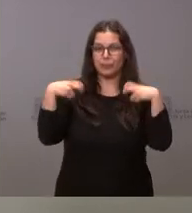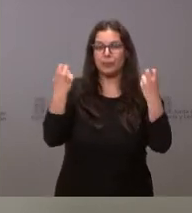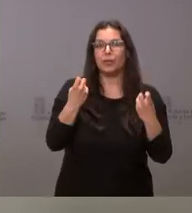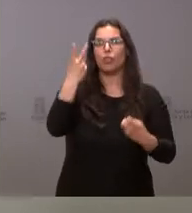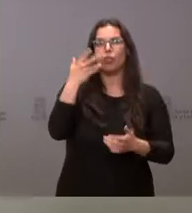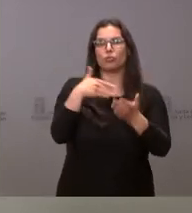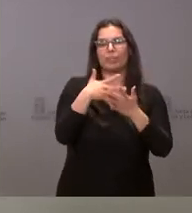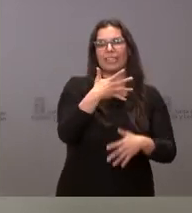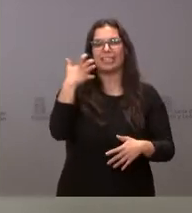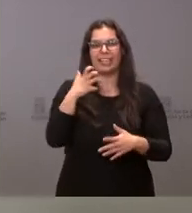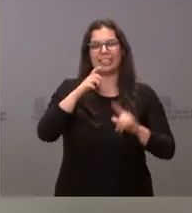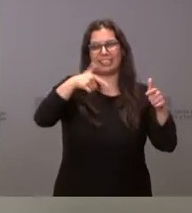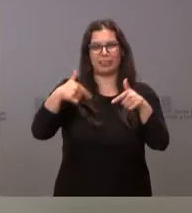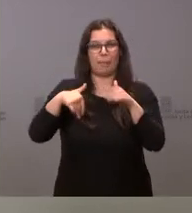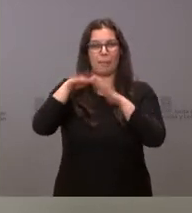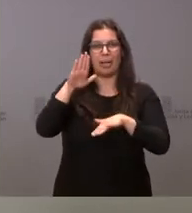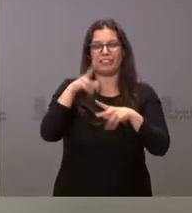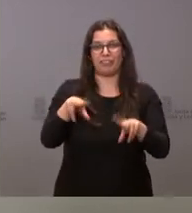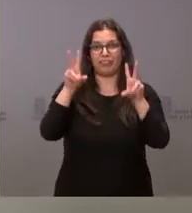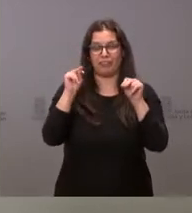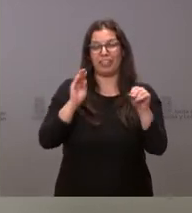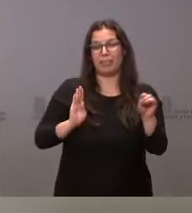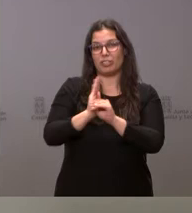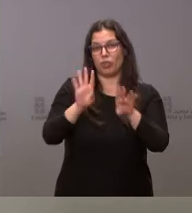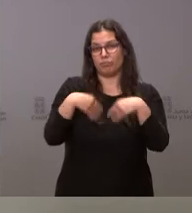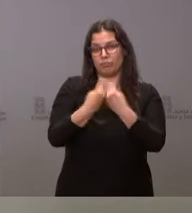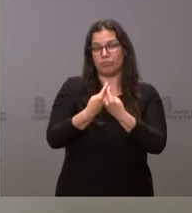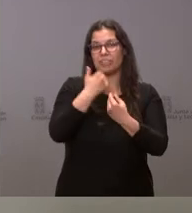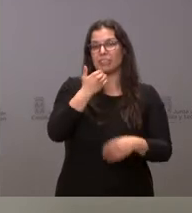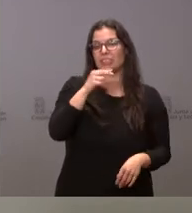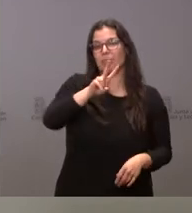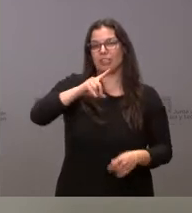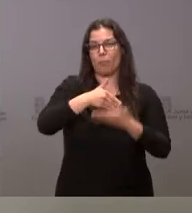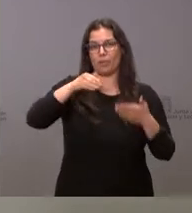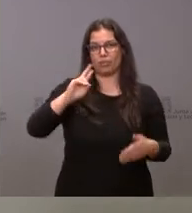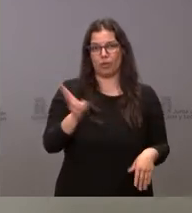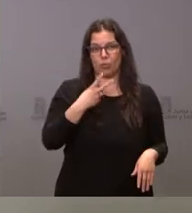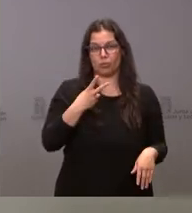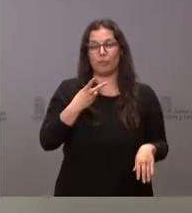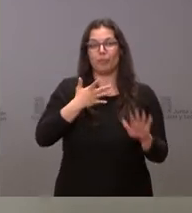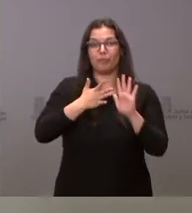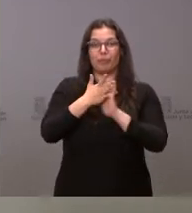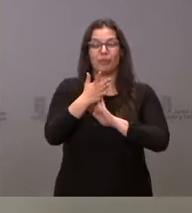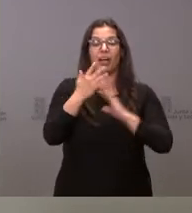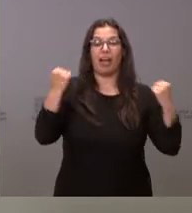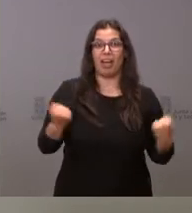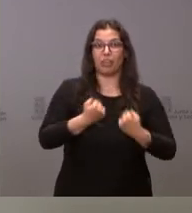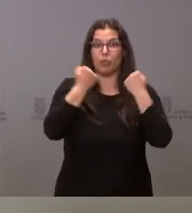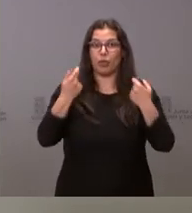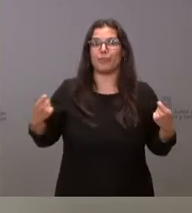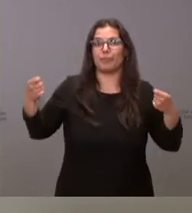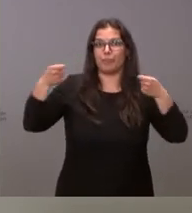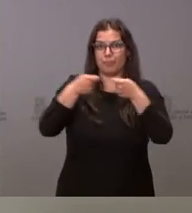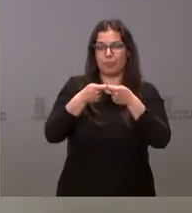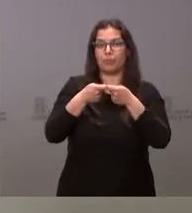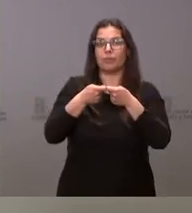escombreras con una inversión cercana a los 221 millones de euros. Estas son actuaciones cofinanciadas